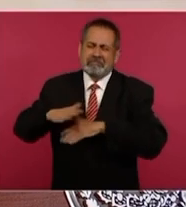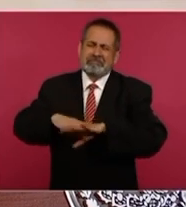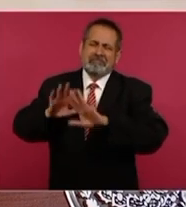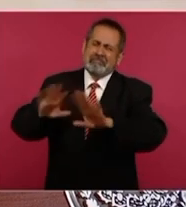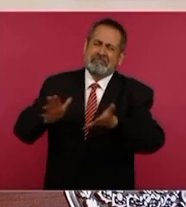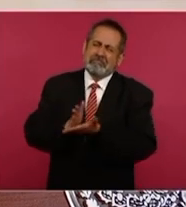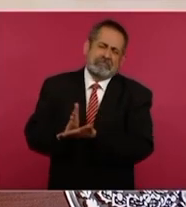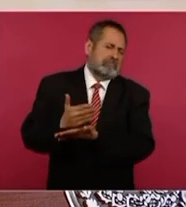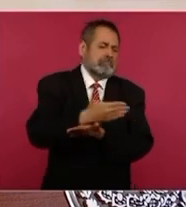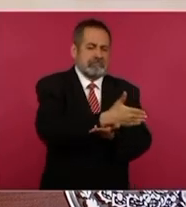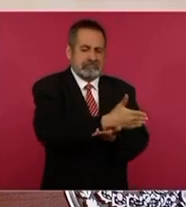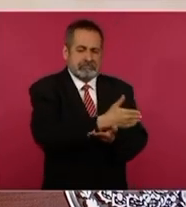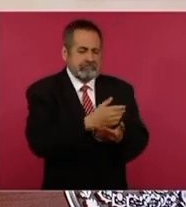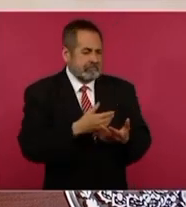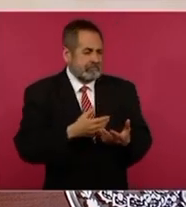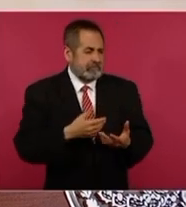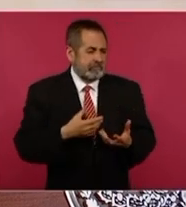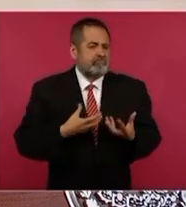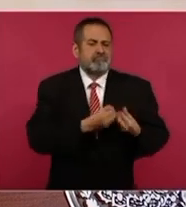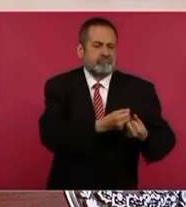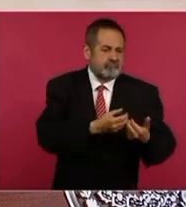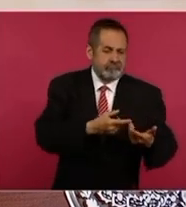y claudican. Bueno,